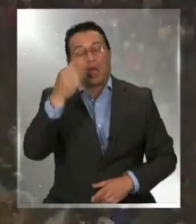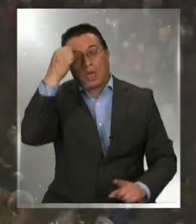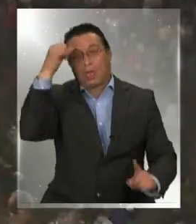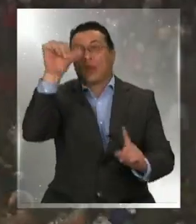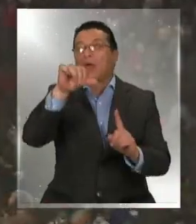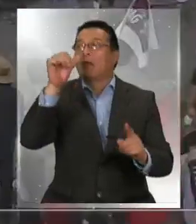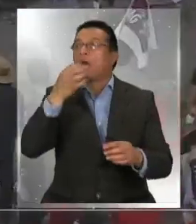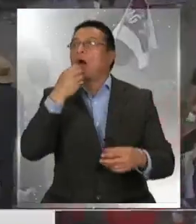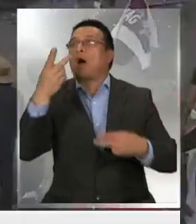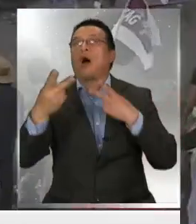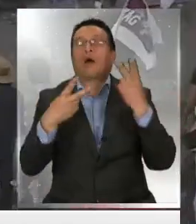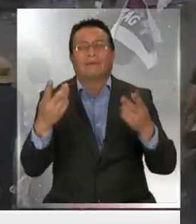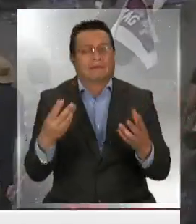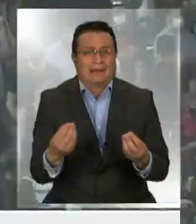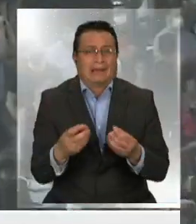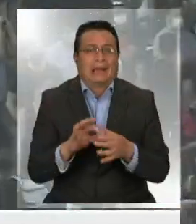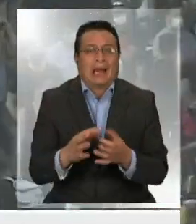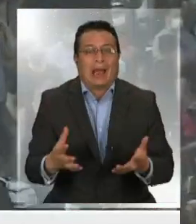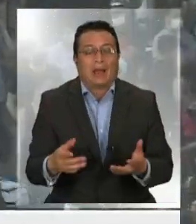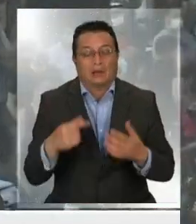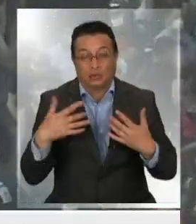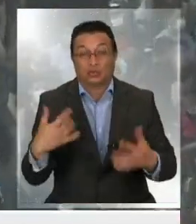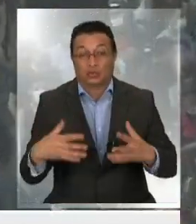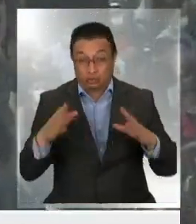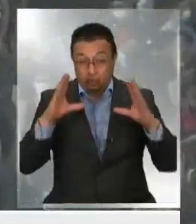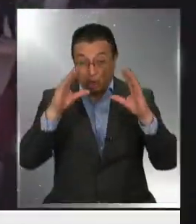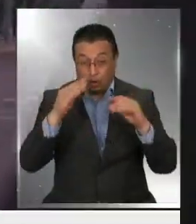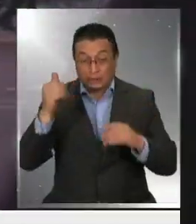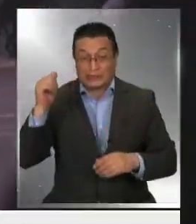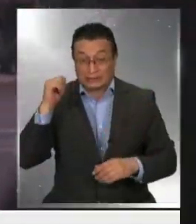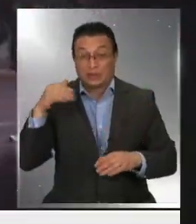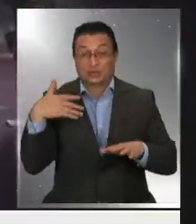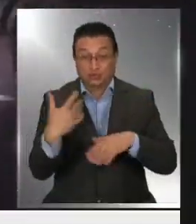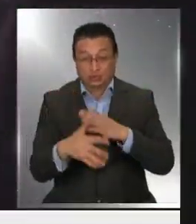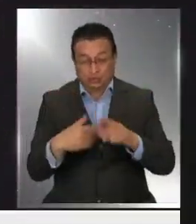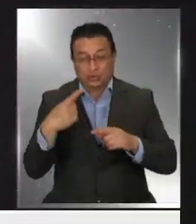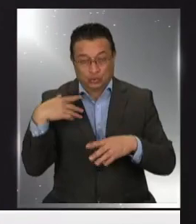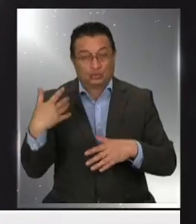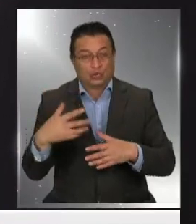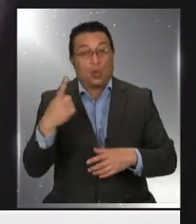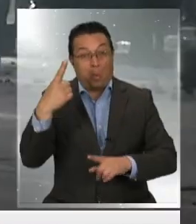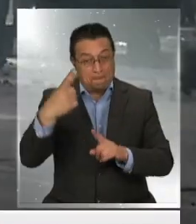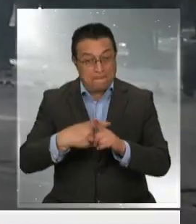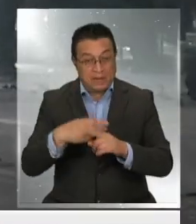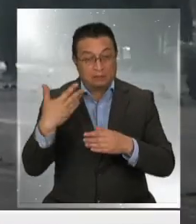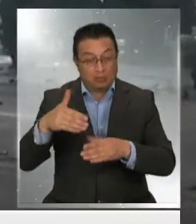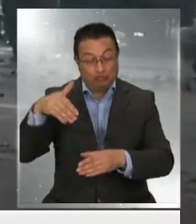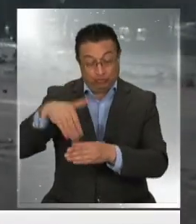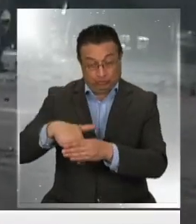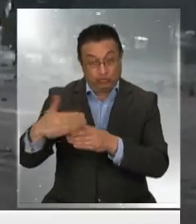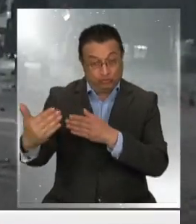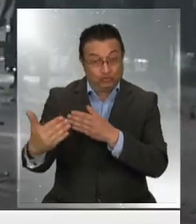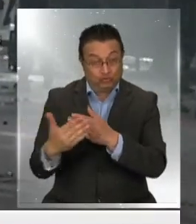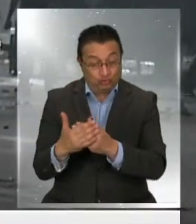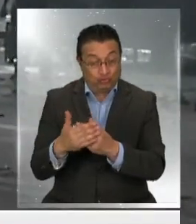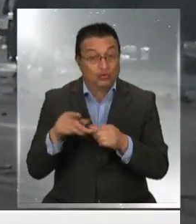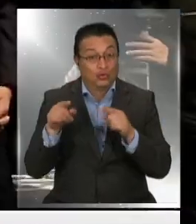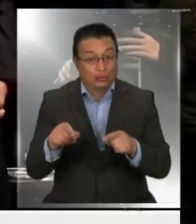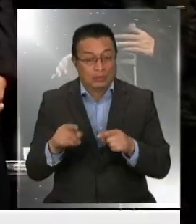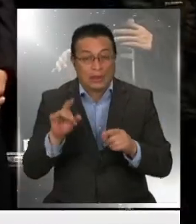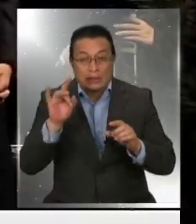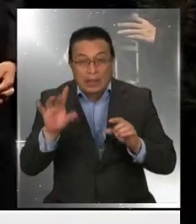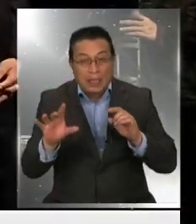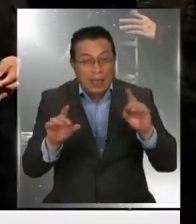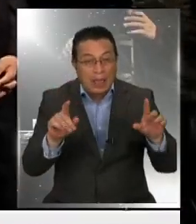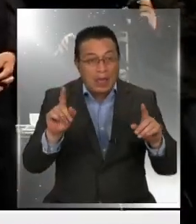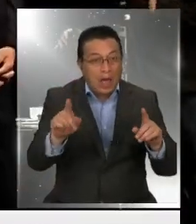Son las esquirlas de una tensa noche que puso la seguridad como eje de la discusión. A poco más de un mes de una elección presidencial, donde cada gesto